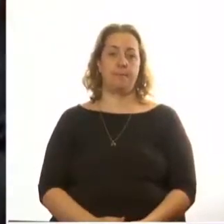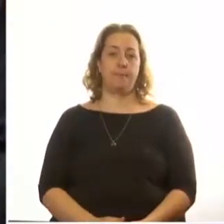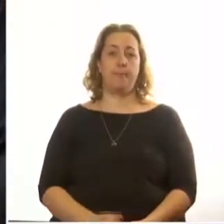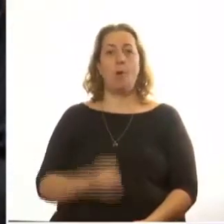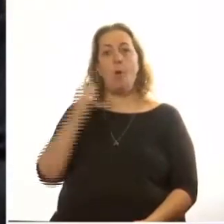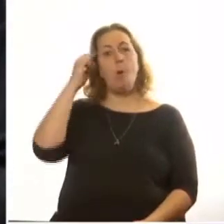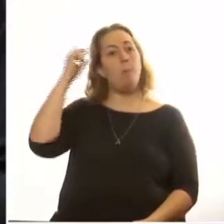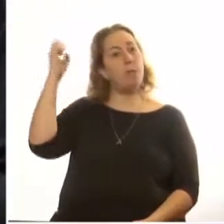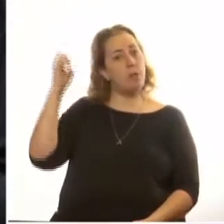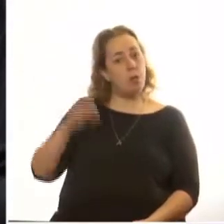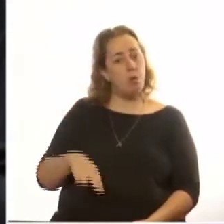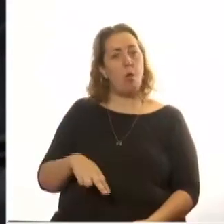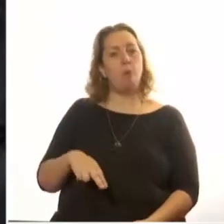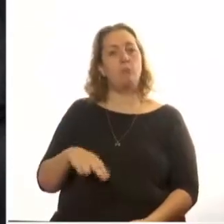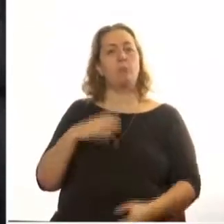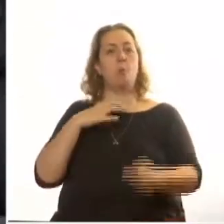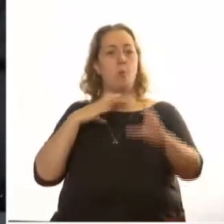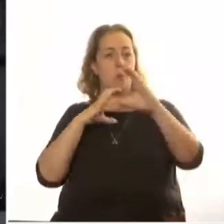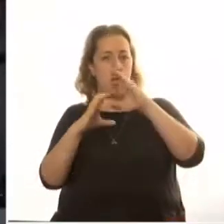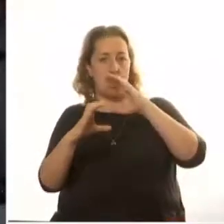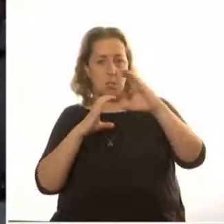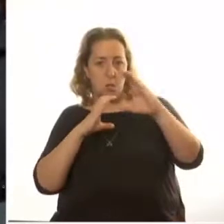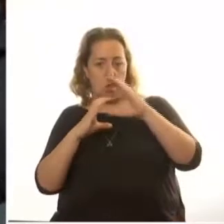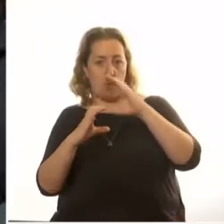opinión, la comunicación.